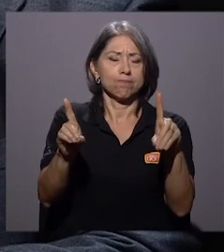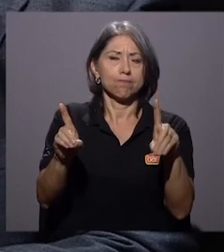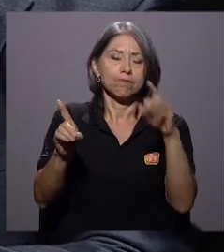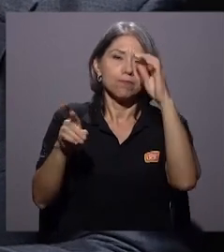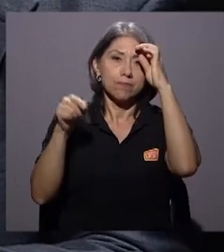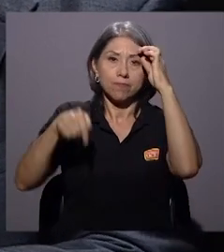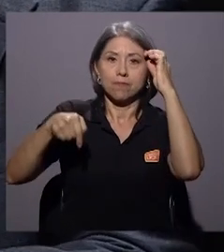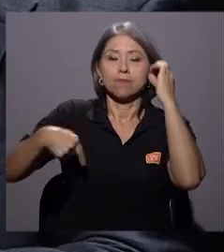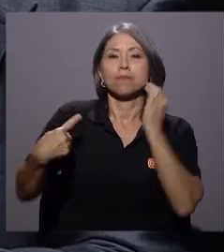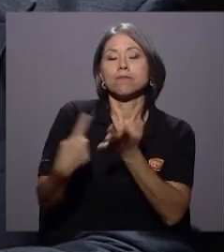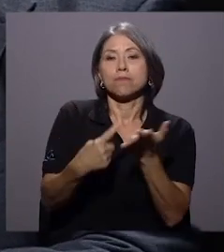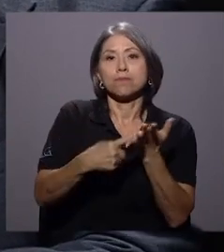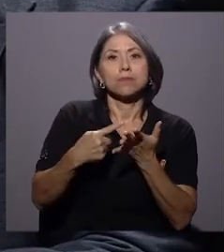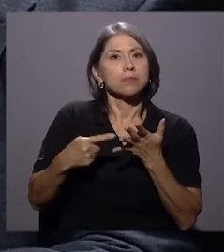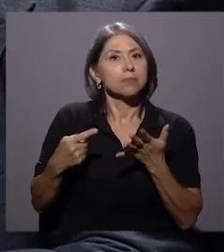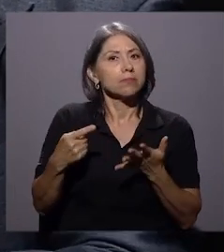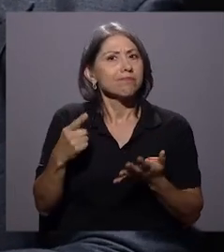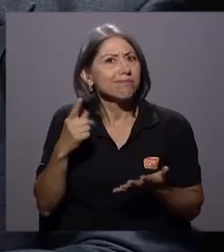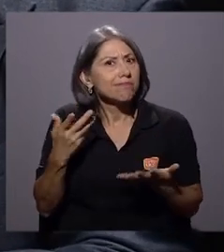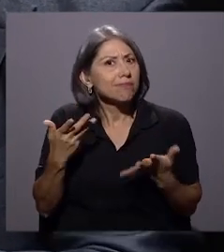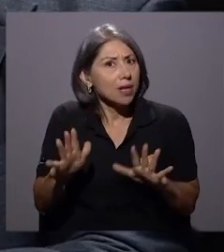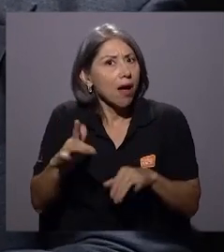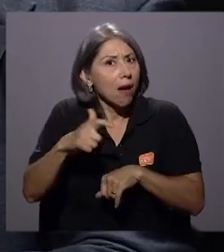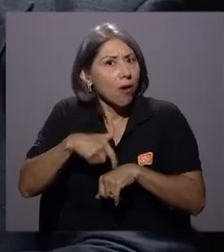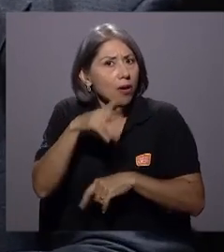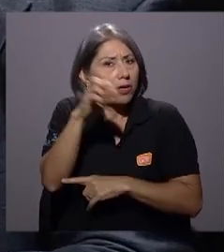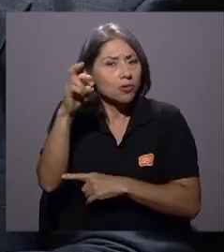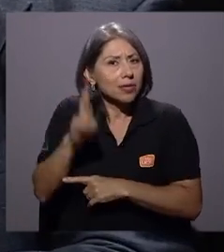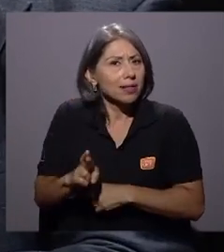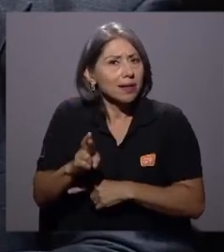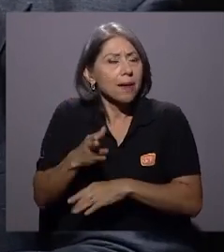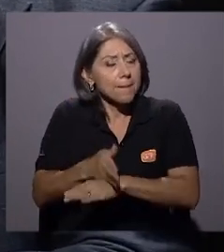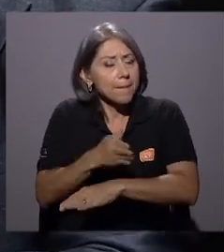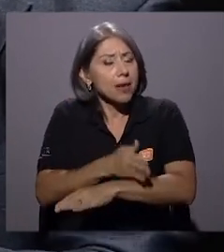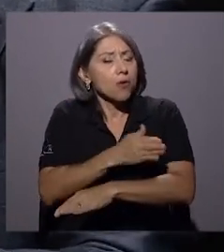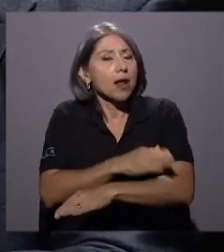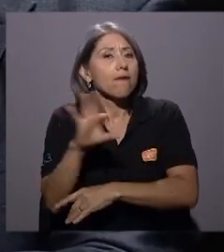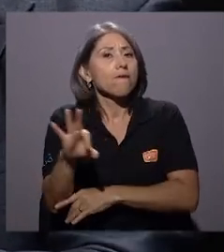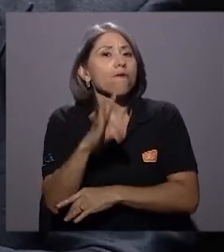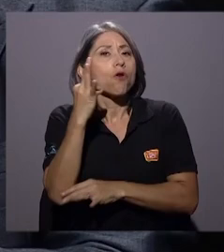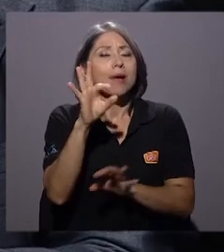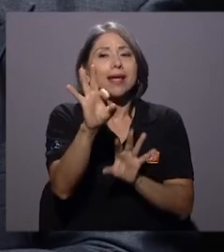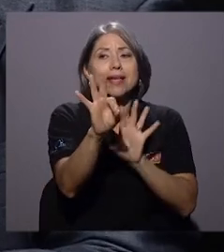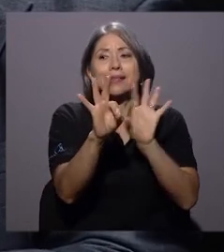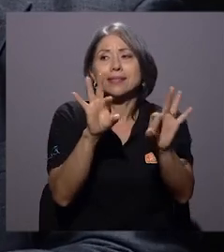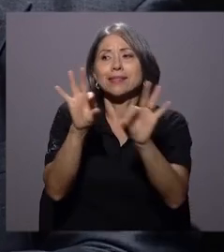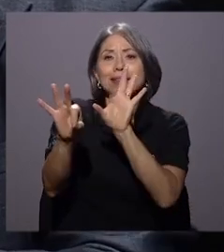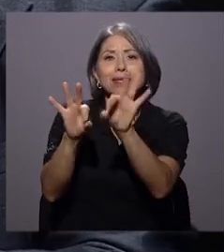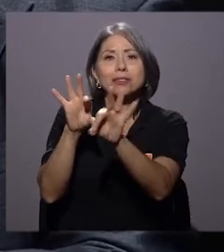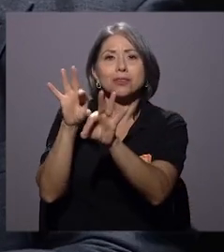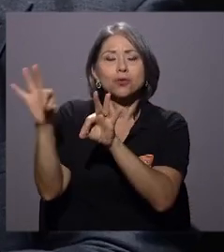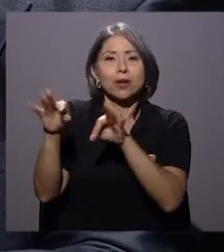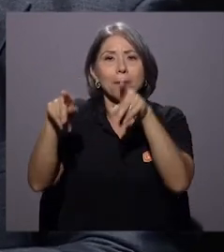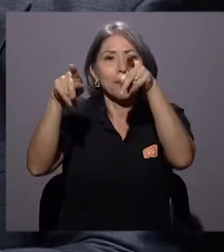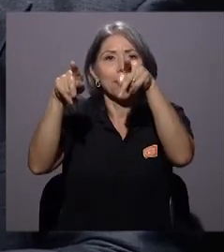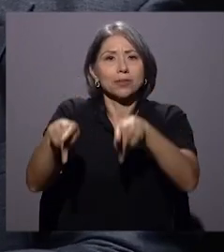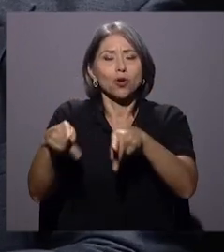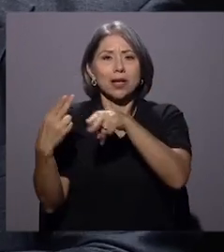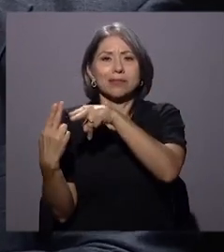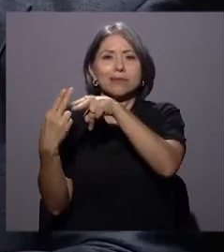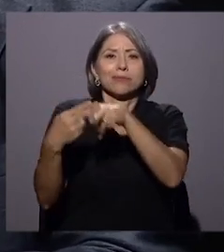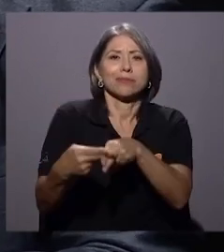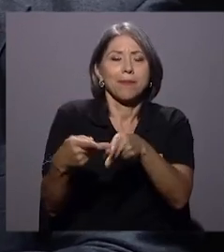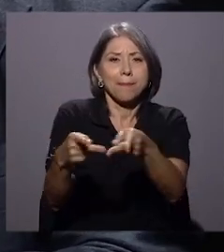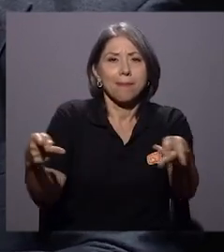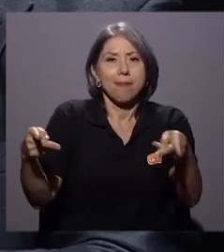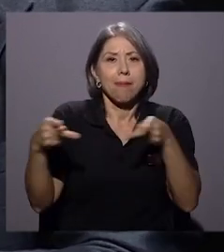si llegó la hora de que en Costa Rica logremos mejorar los mecanismos de selección de los aspirantes a ocupar una plaza de maestro y